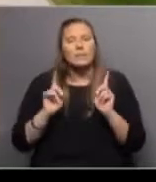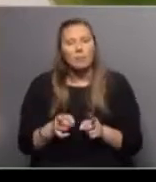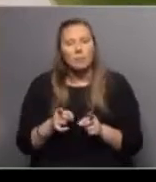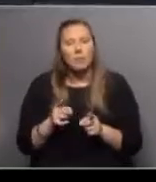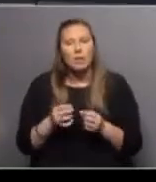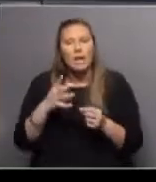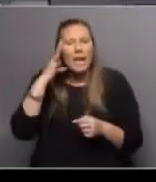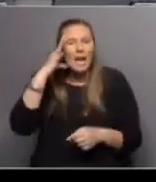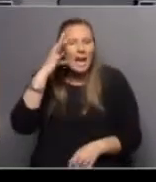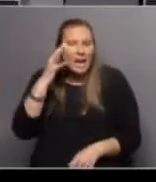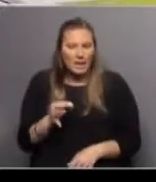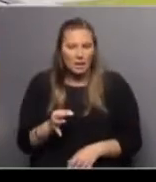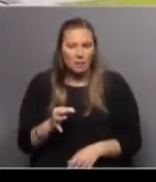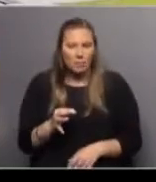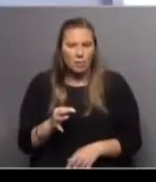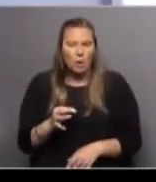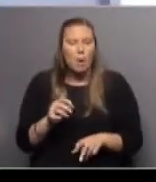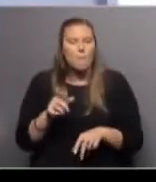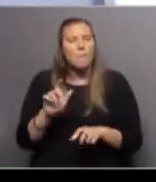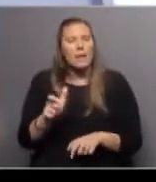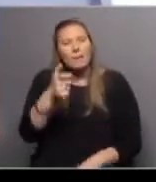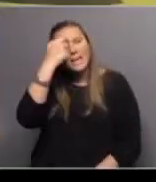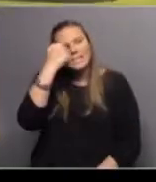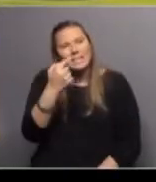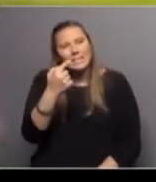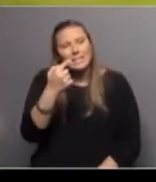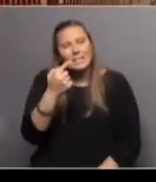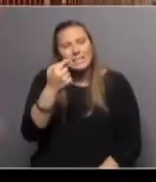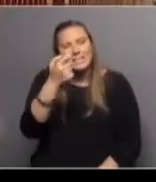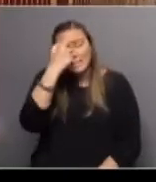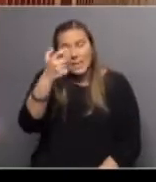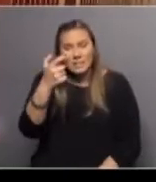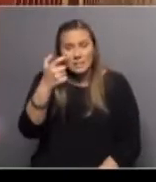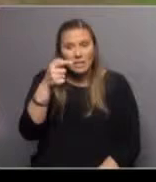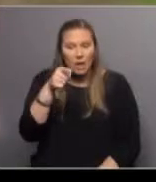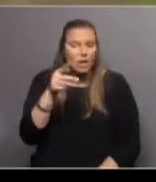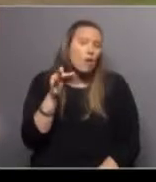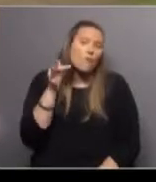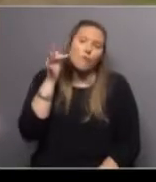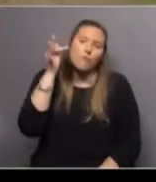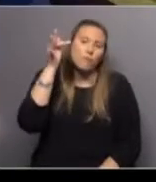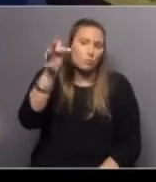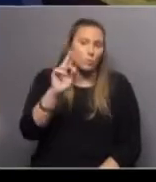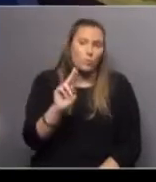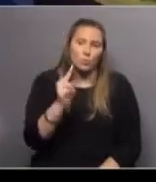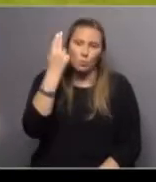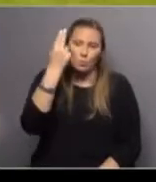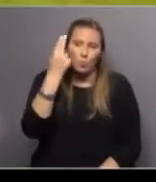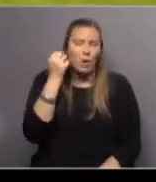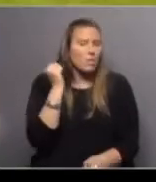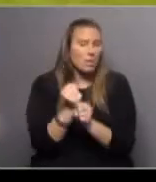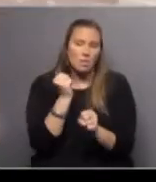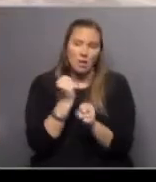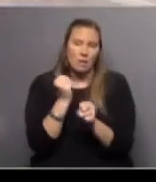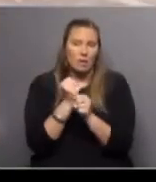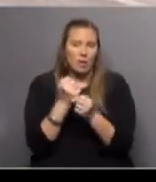creemos realmente que en la palabra ciencia de alguna manera está el futuro del Uruguay y del empleo